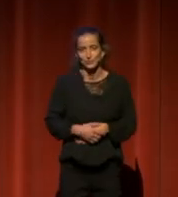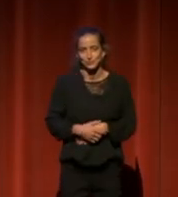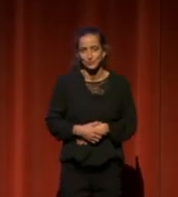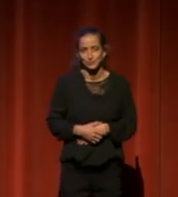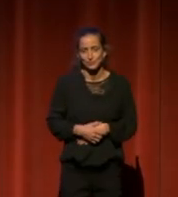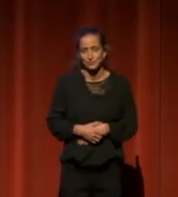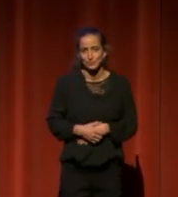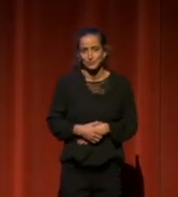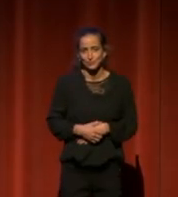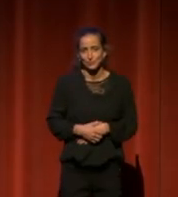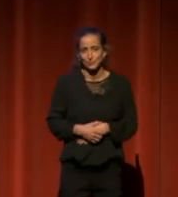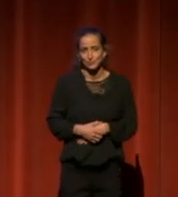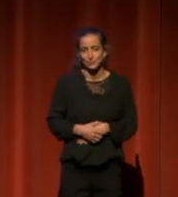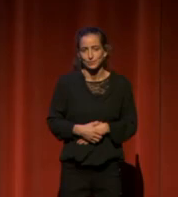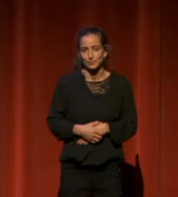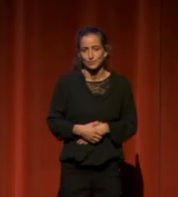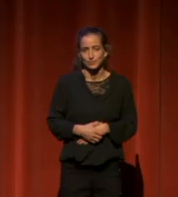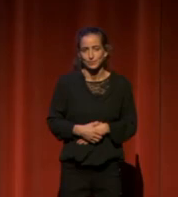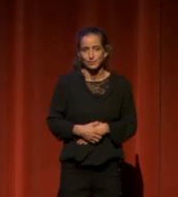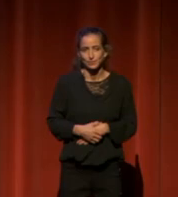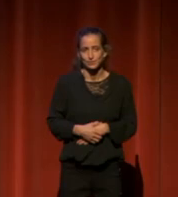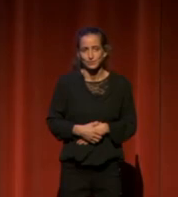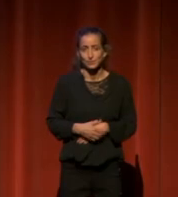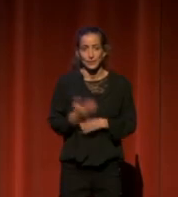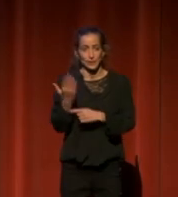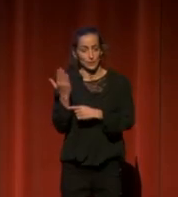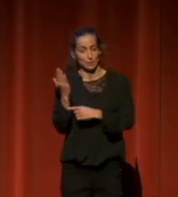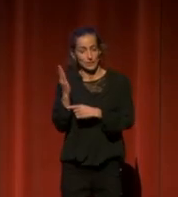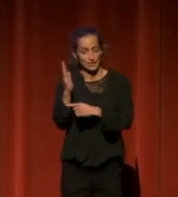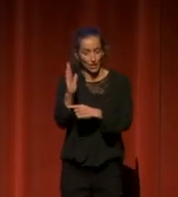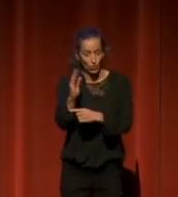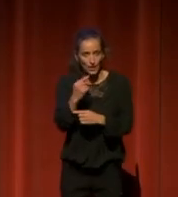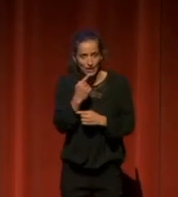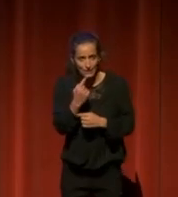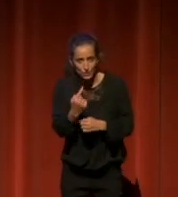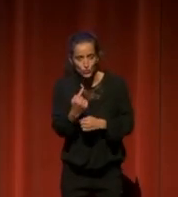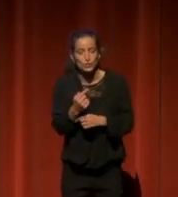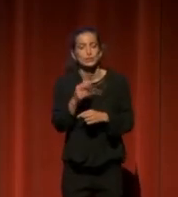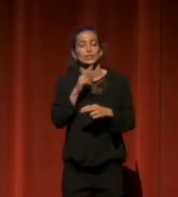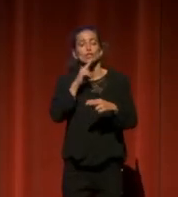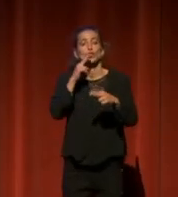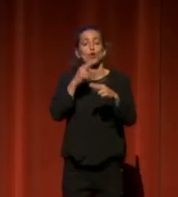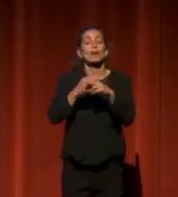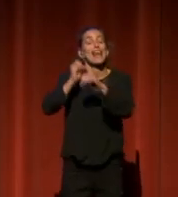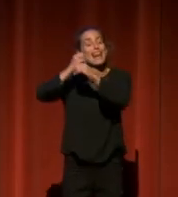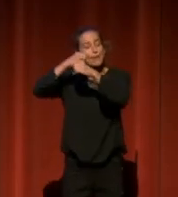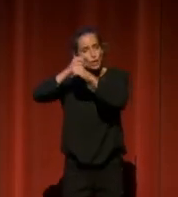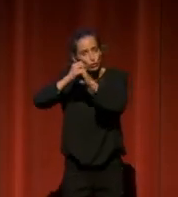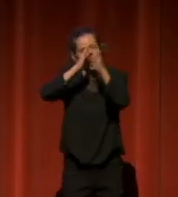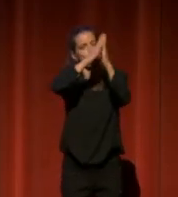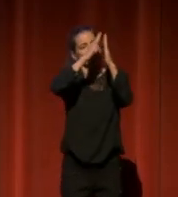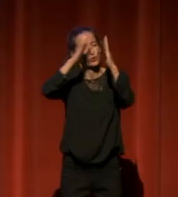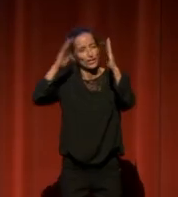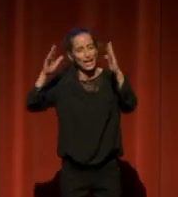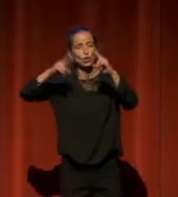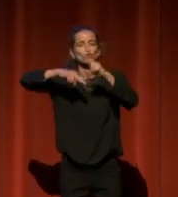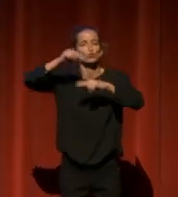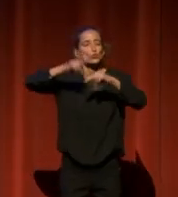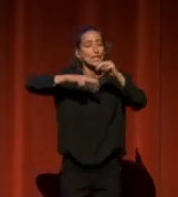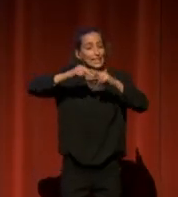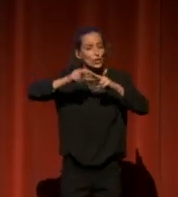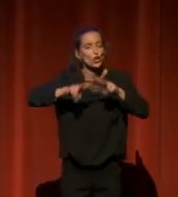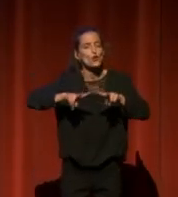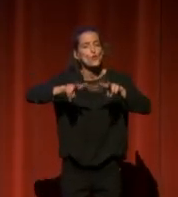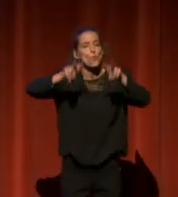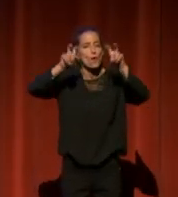Como ha dicho la presentadora, esta ponencia se llama Laboratorios Bibliotecarios construyendo el nuevo paradigma en